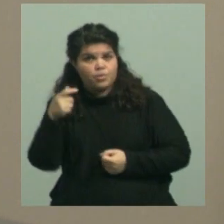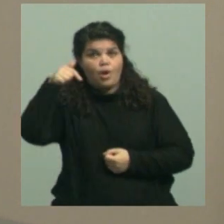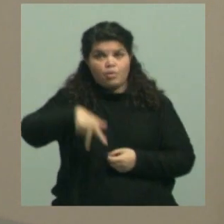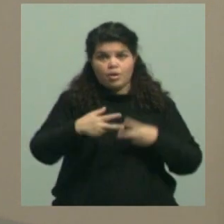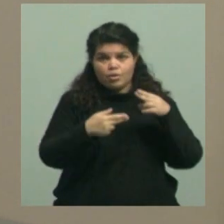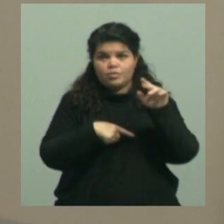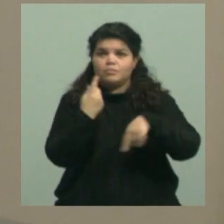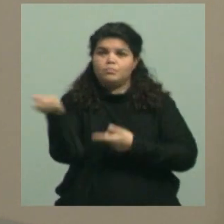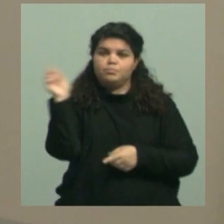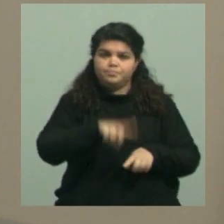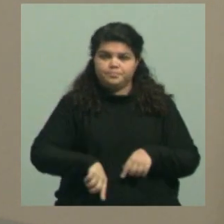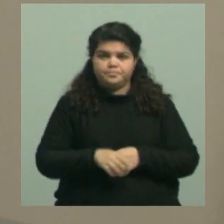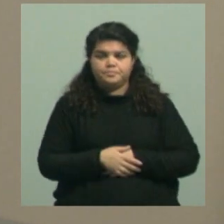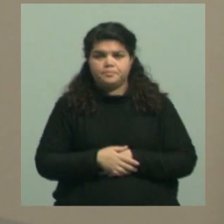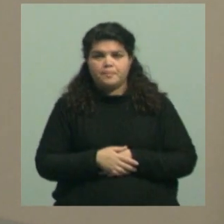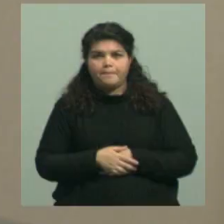ya volvemos.